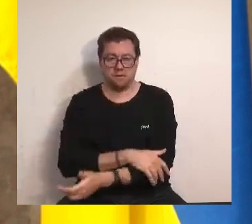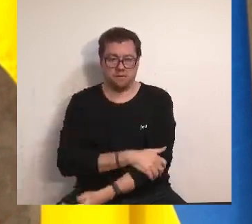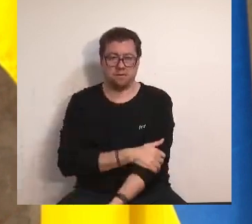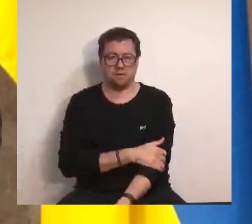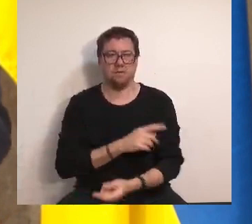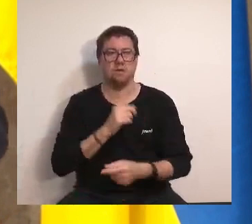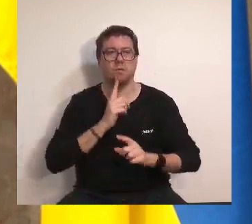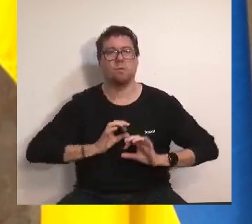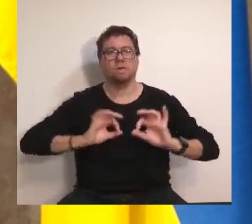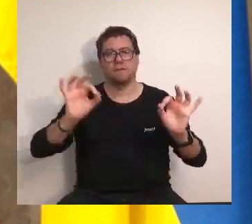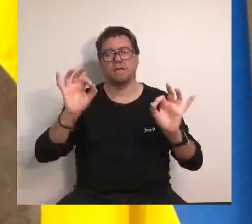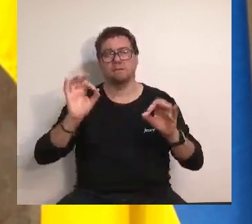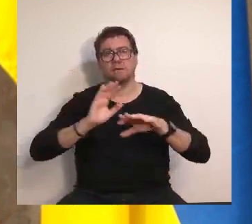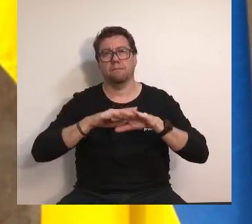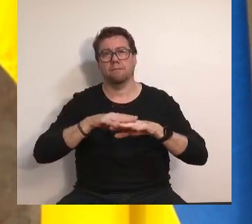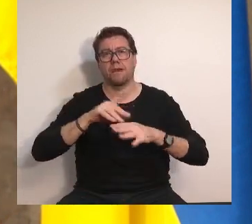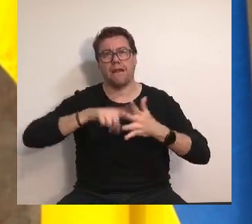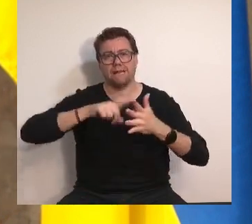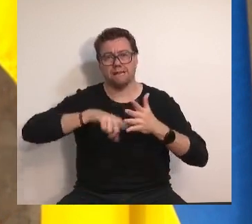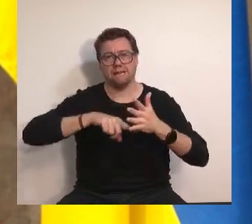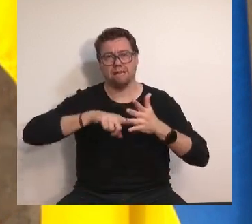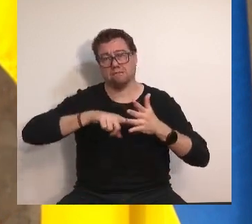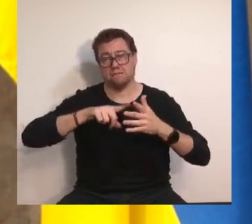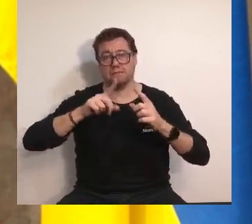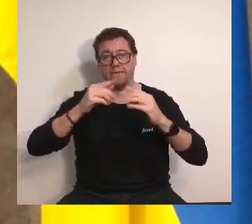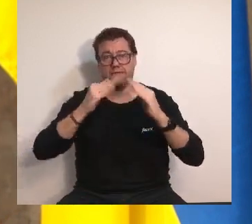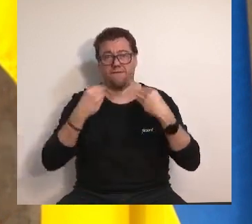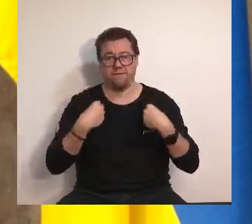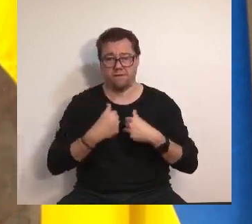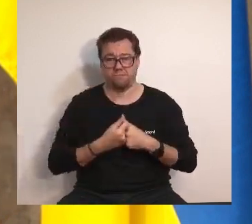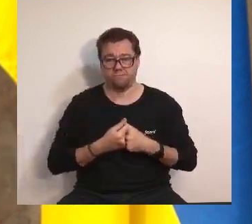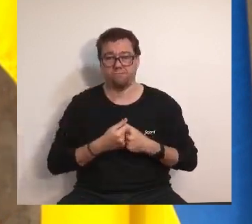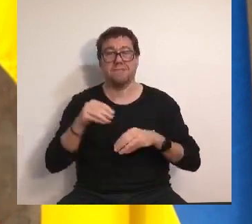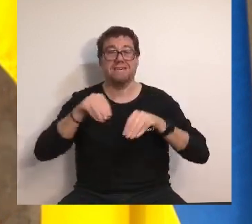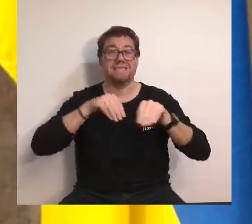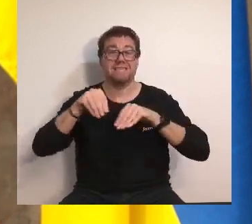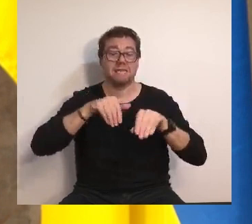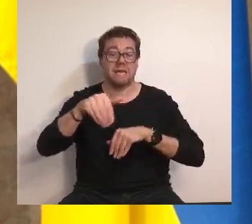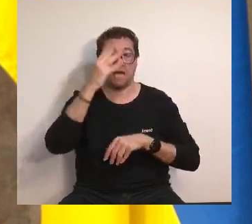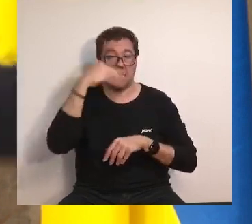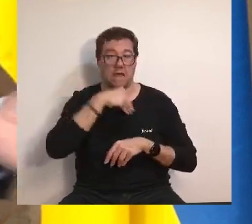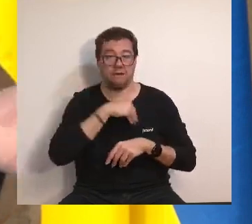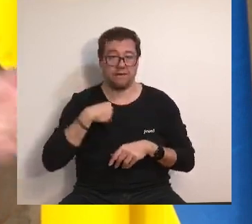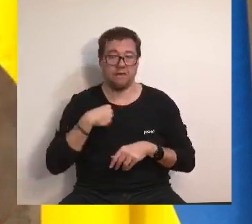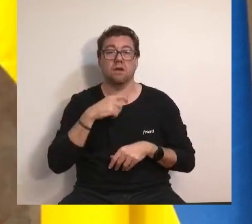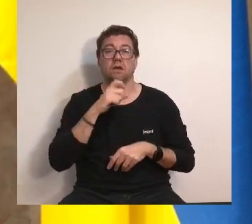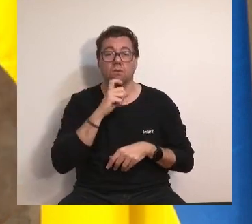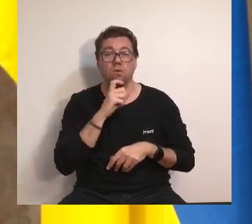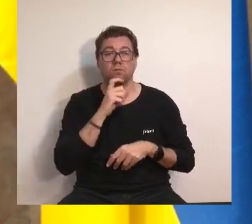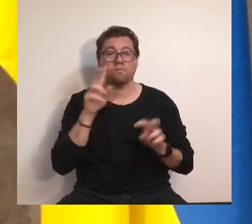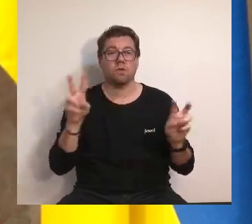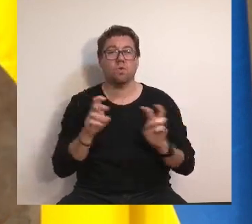muy especialmente para los adquirentes de vivienda. La estrategia se completará a lo largo del mes de abril con el nuevo